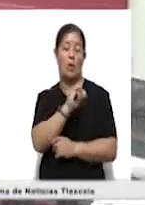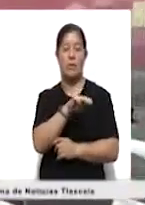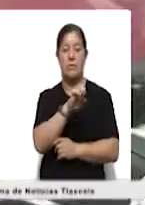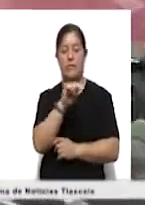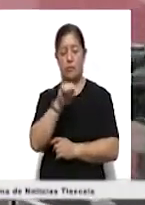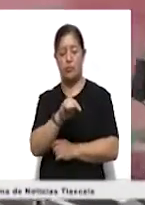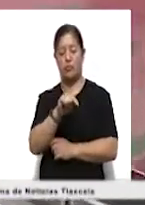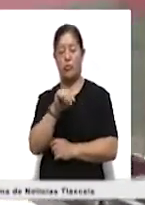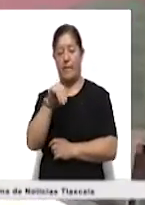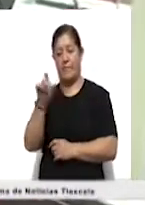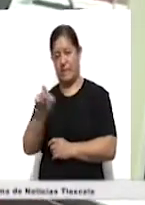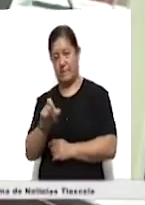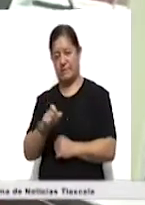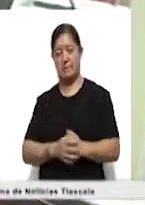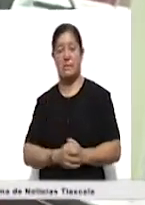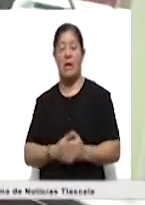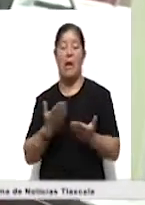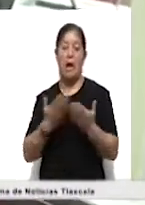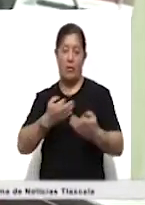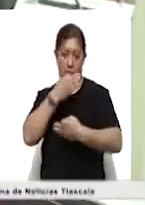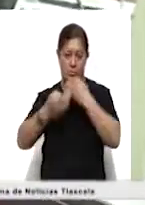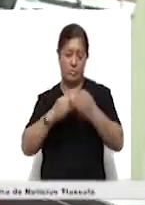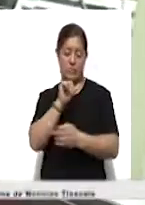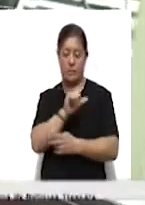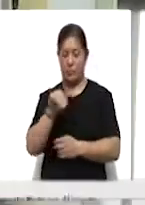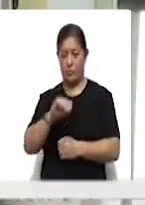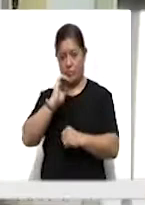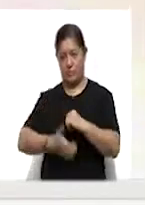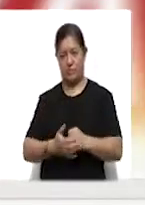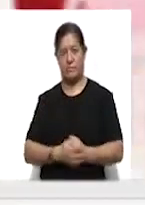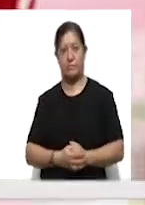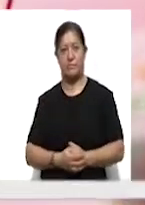.mx. Con información de Adán Morales, Ahora Noticias.